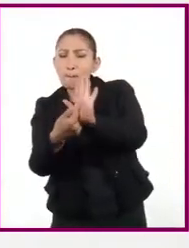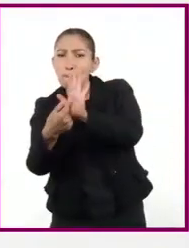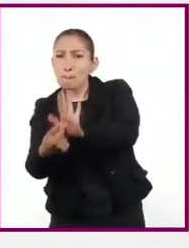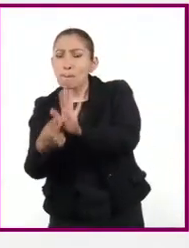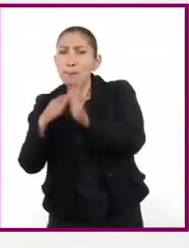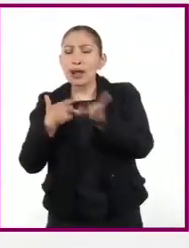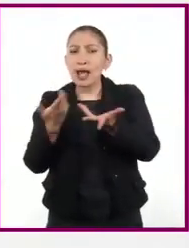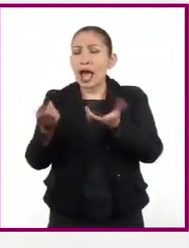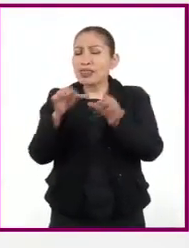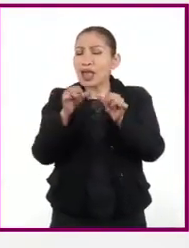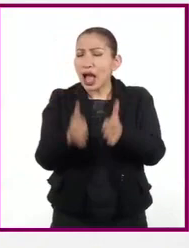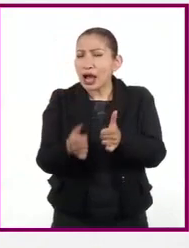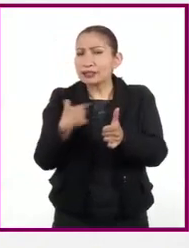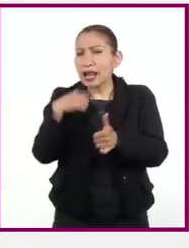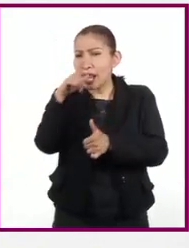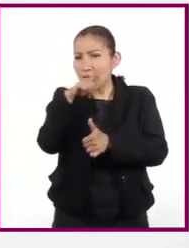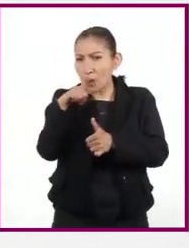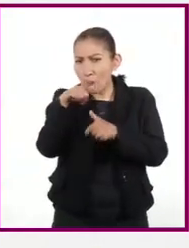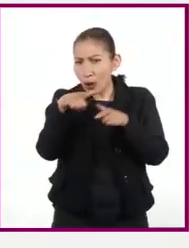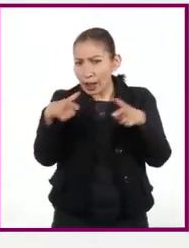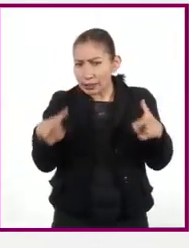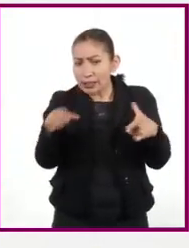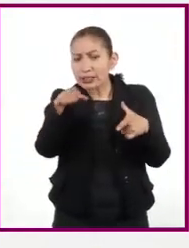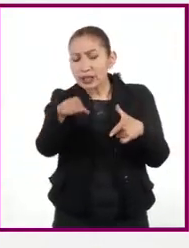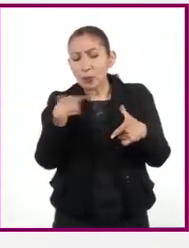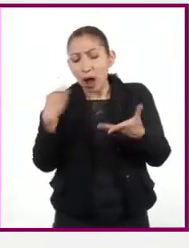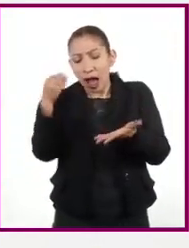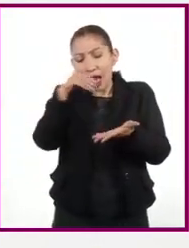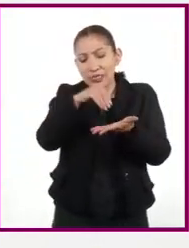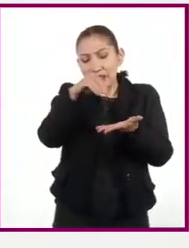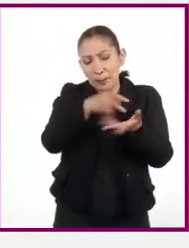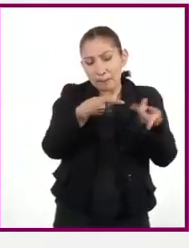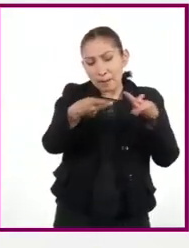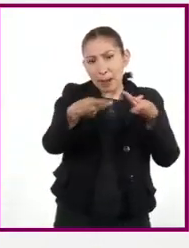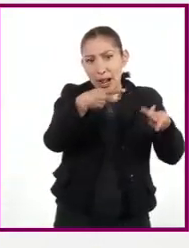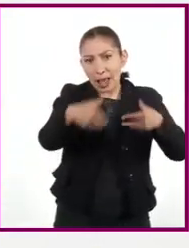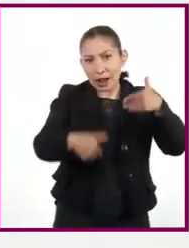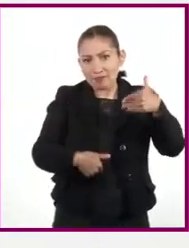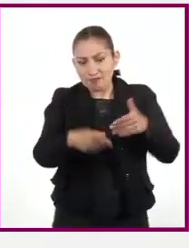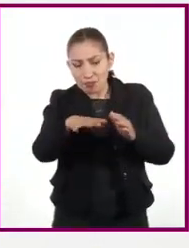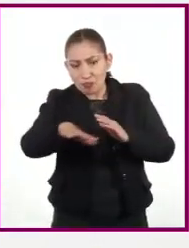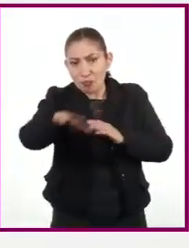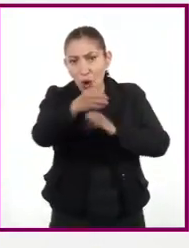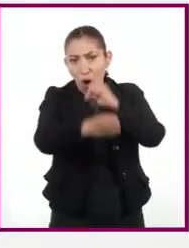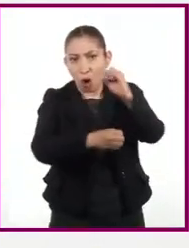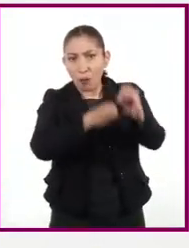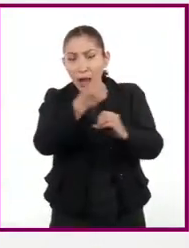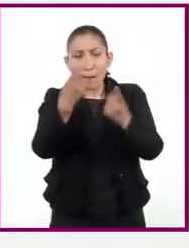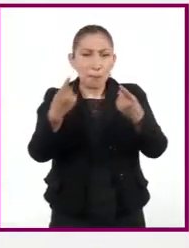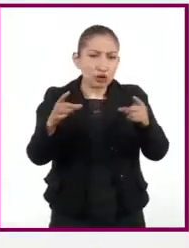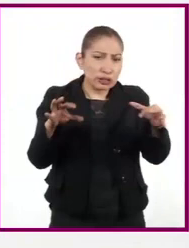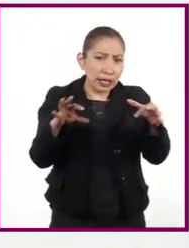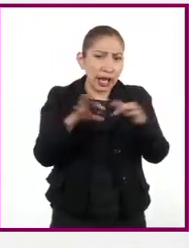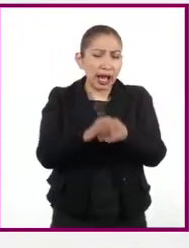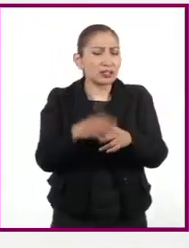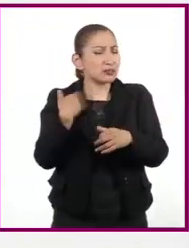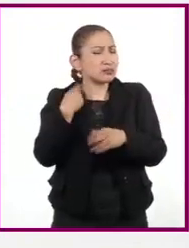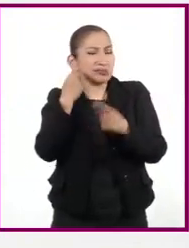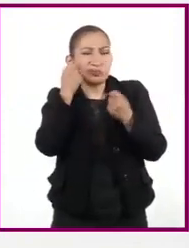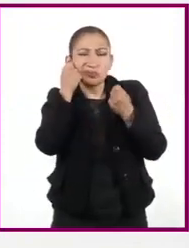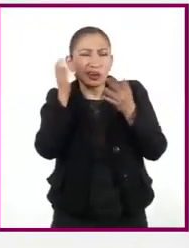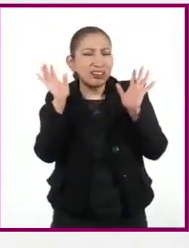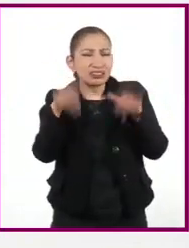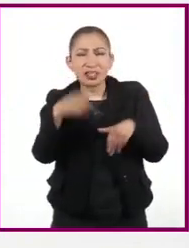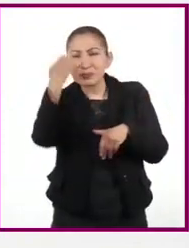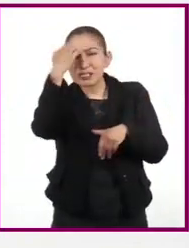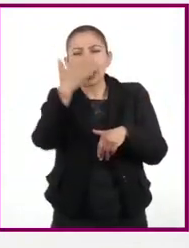pueden trabajar en conjunto dentro de una obra escénica musical. No se preocupen si no tienen experiencia